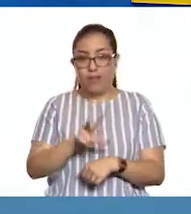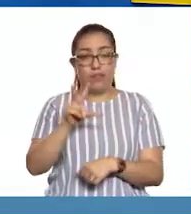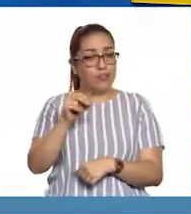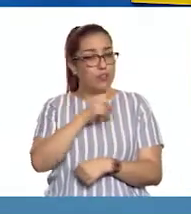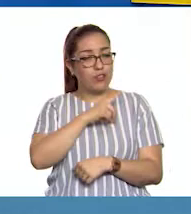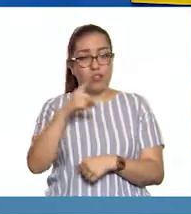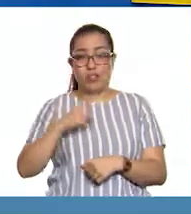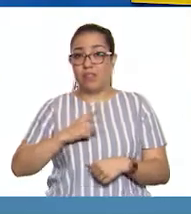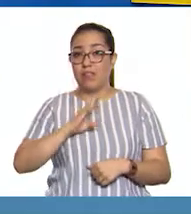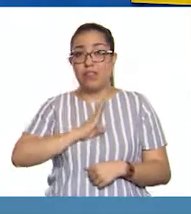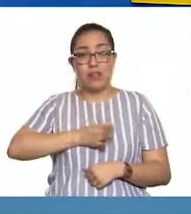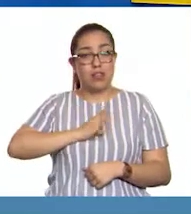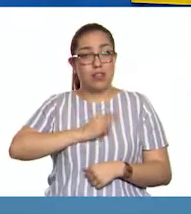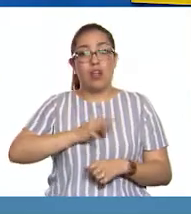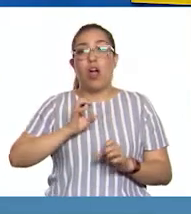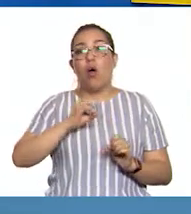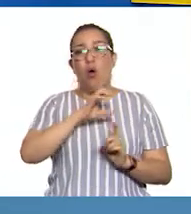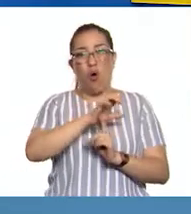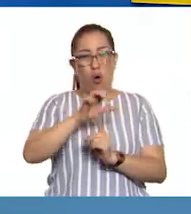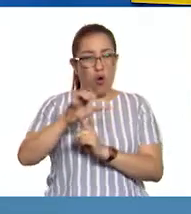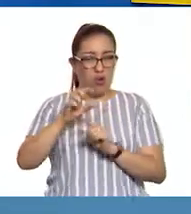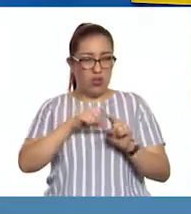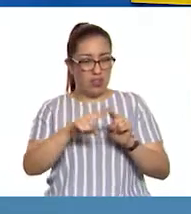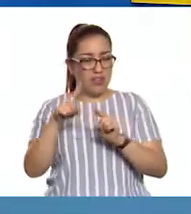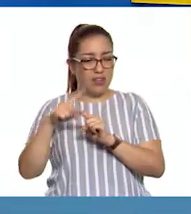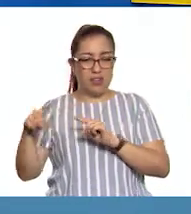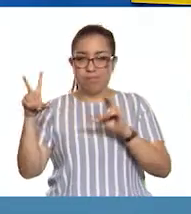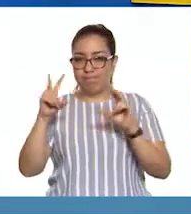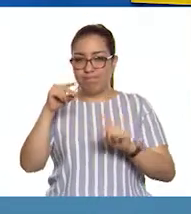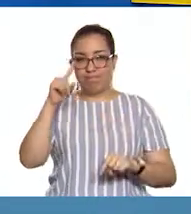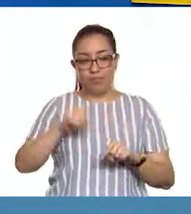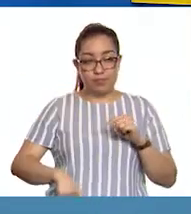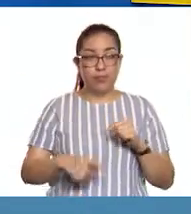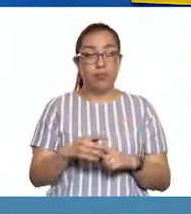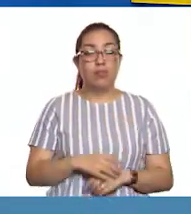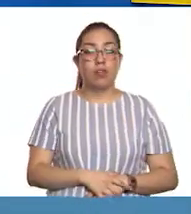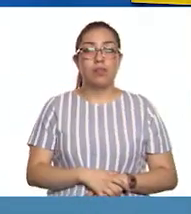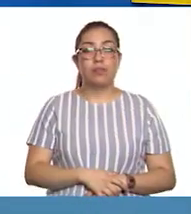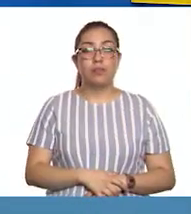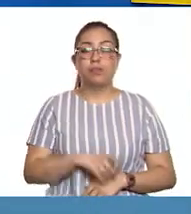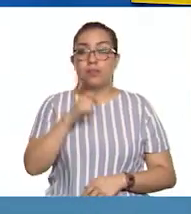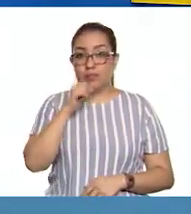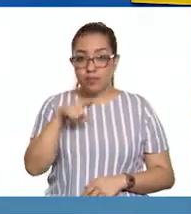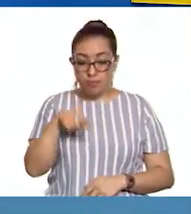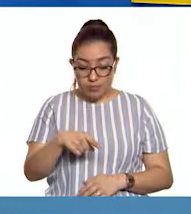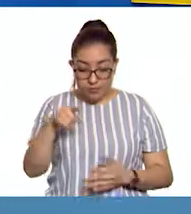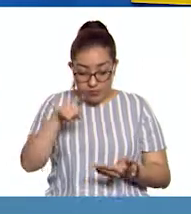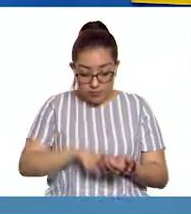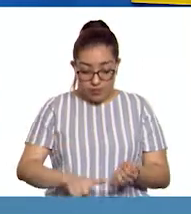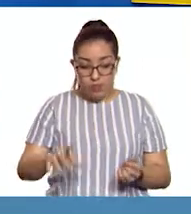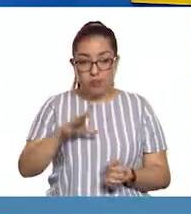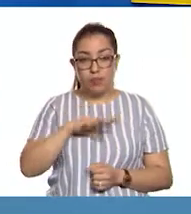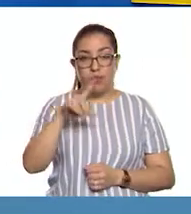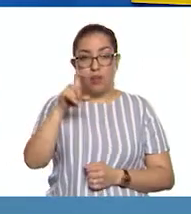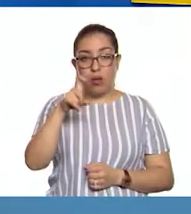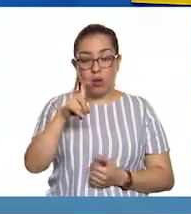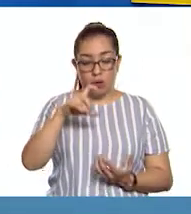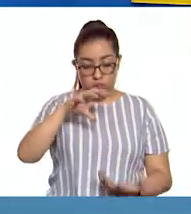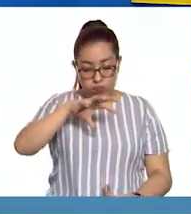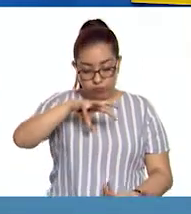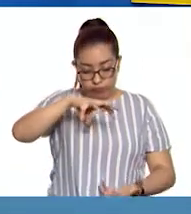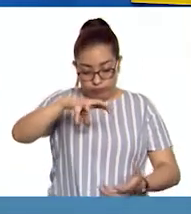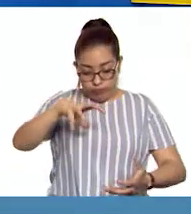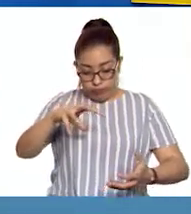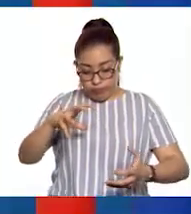bacterias ni otros hongos. Muy bien. También para mantenerla húmeda y voltearla para evitar que el agua se